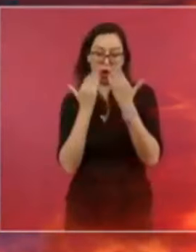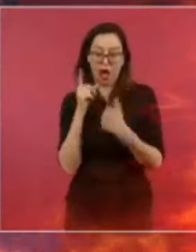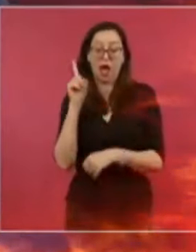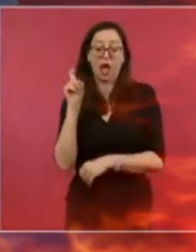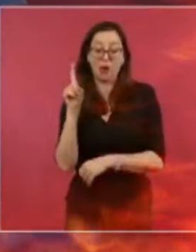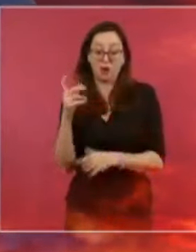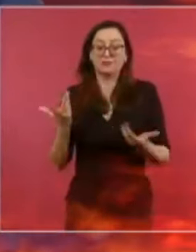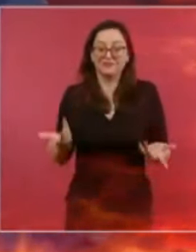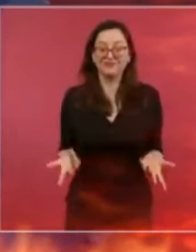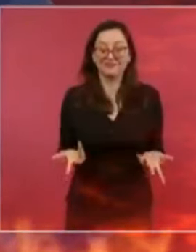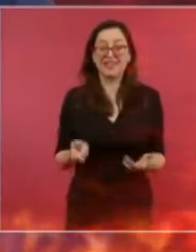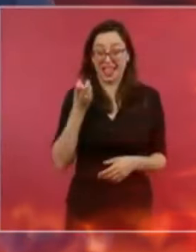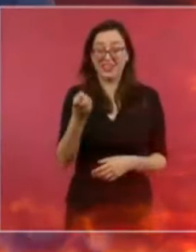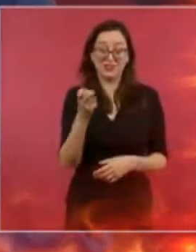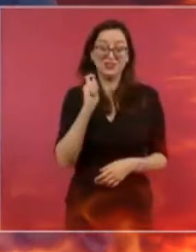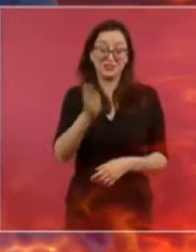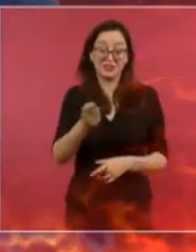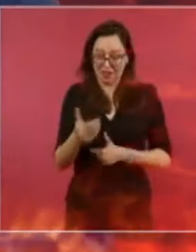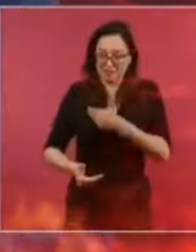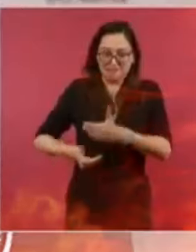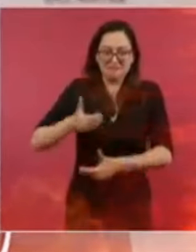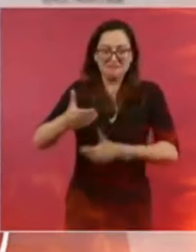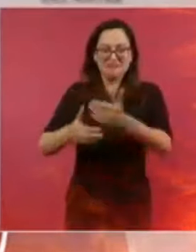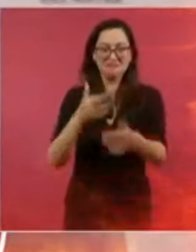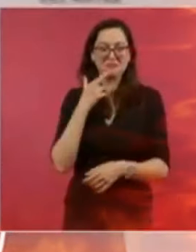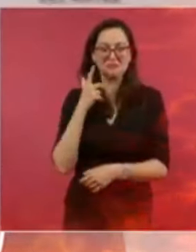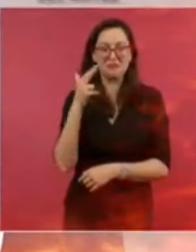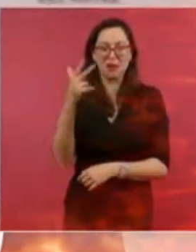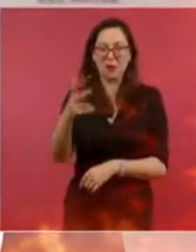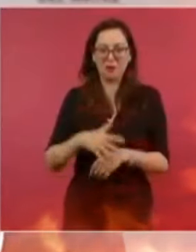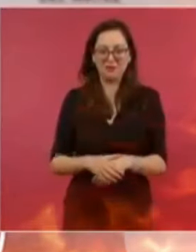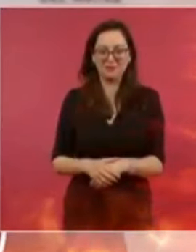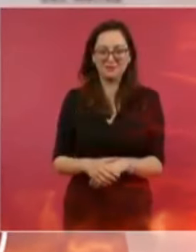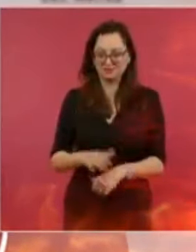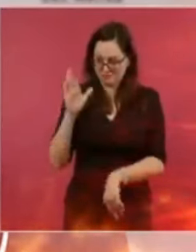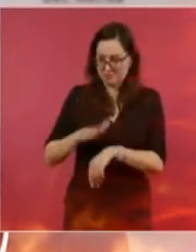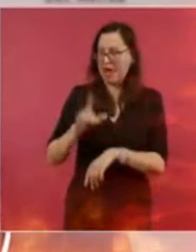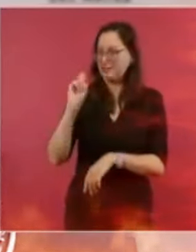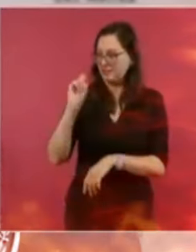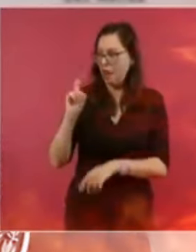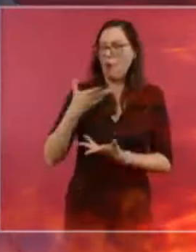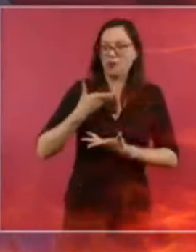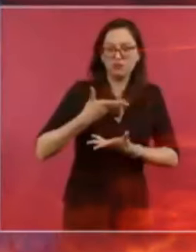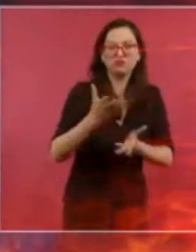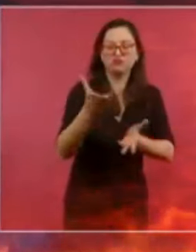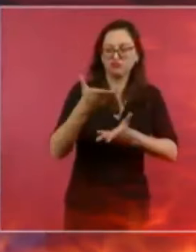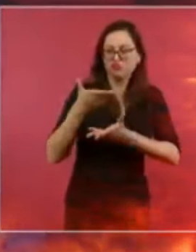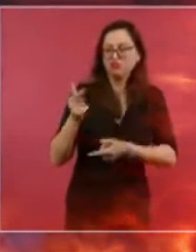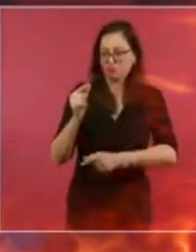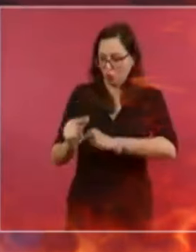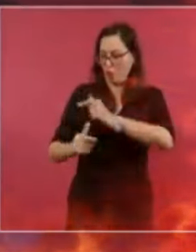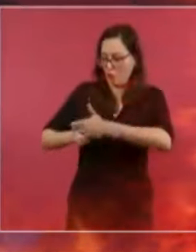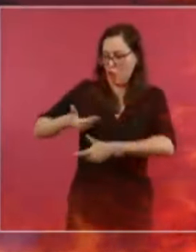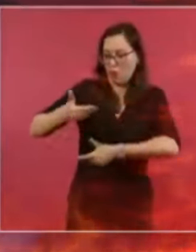Ciudadana, que no publique datos sobre la incidencia delictiva, porque de todas maneras los niega, aunque